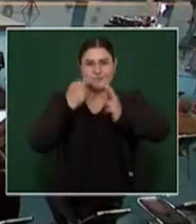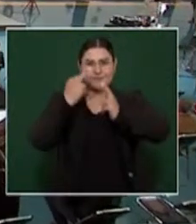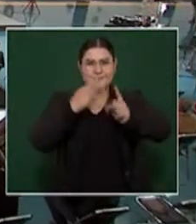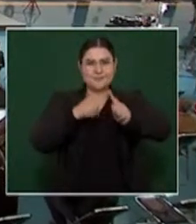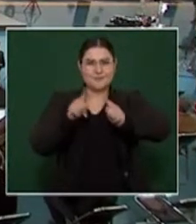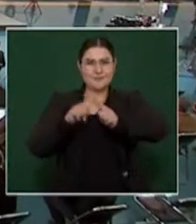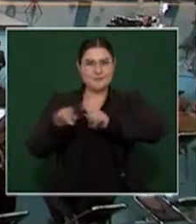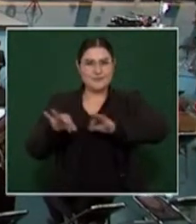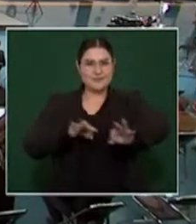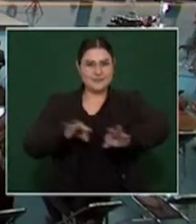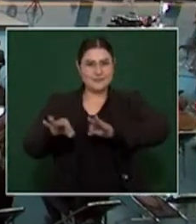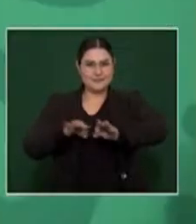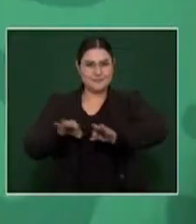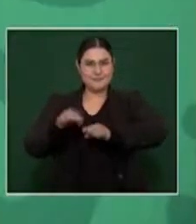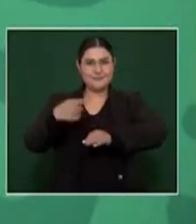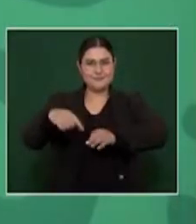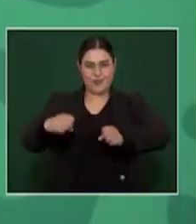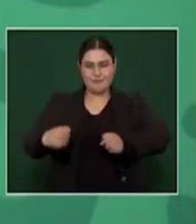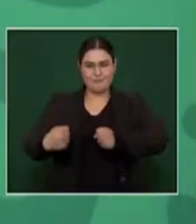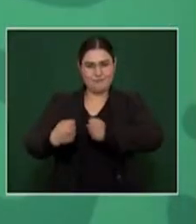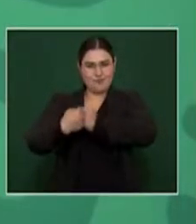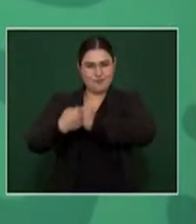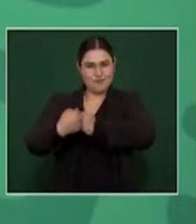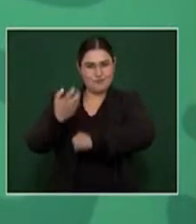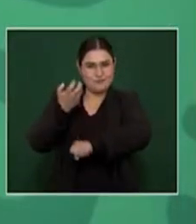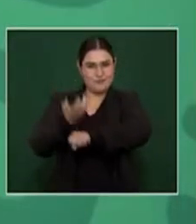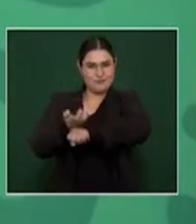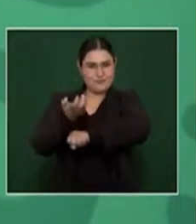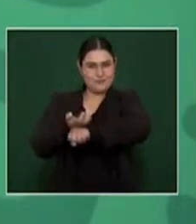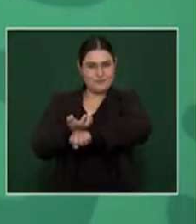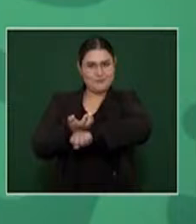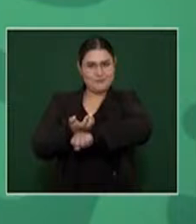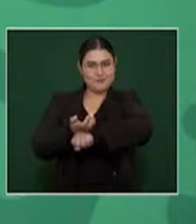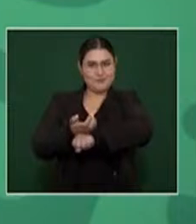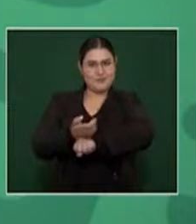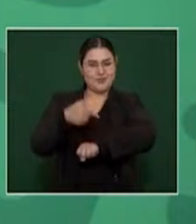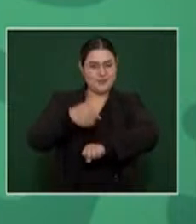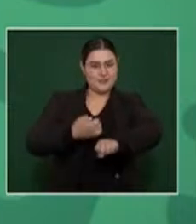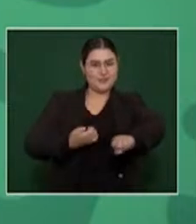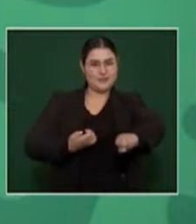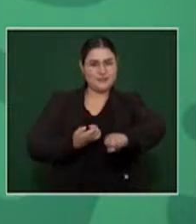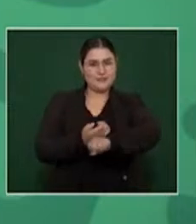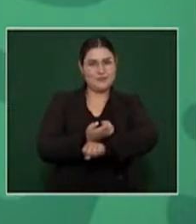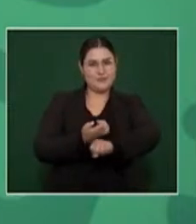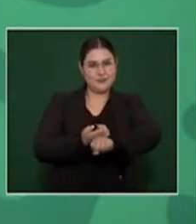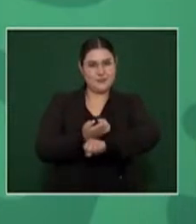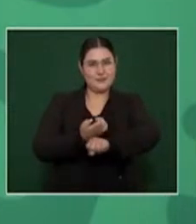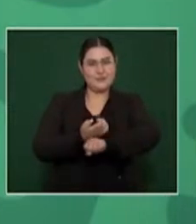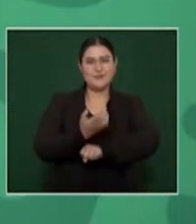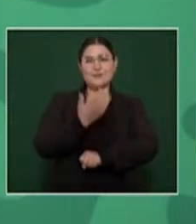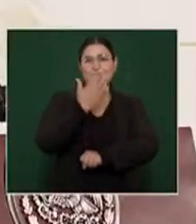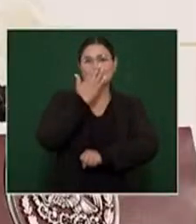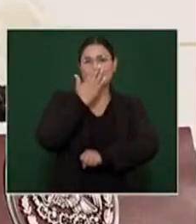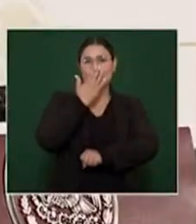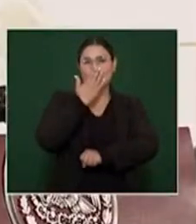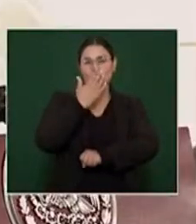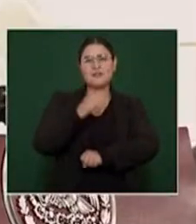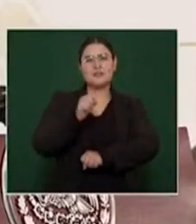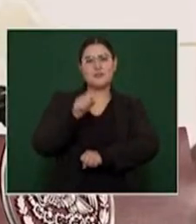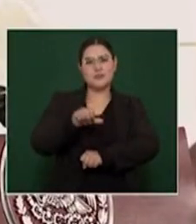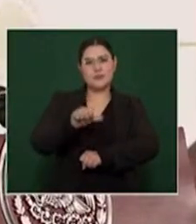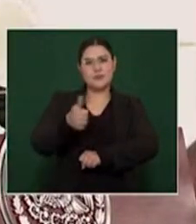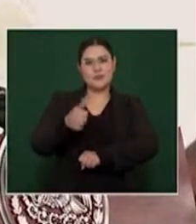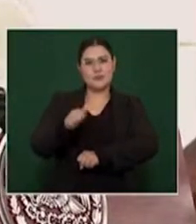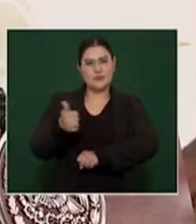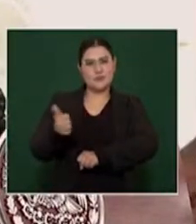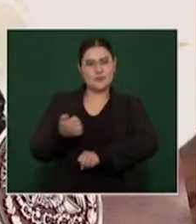la presidencia pro-témpore de la Alianza del Pacífico a dicho país y que México propondrá someterlo a votación